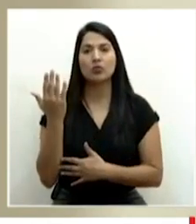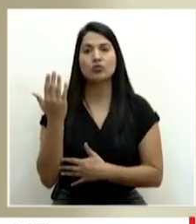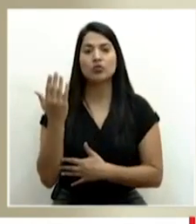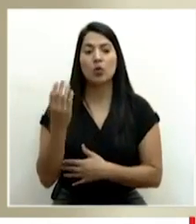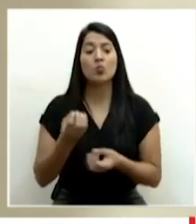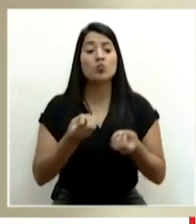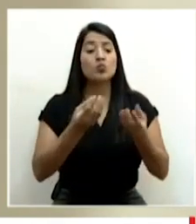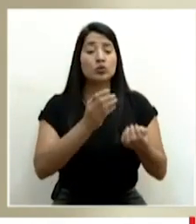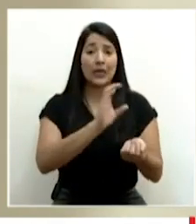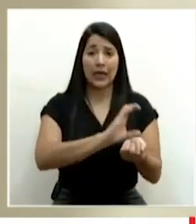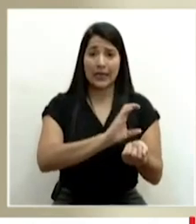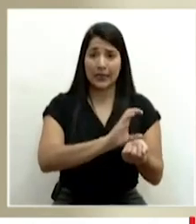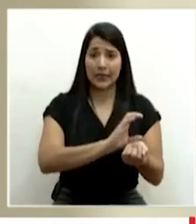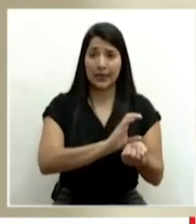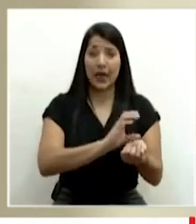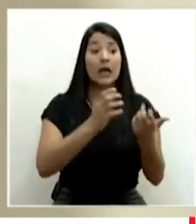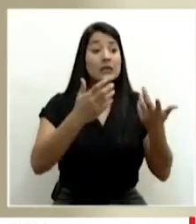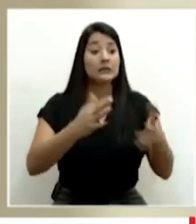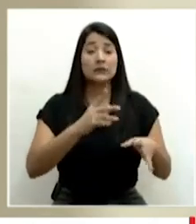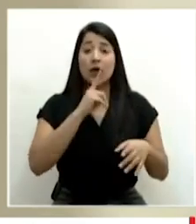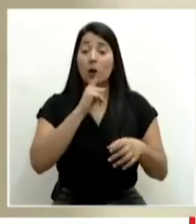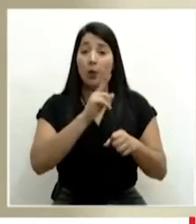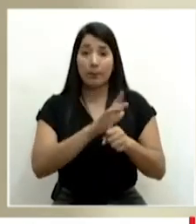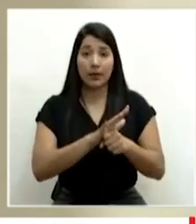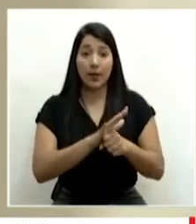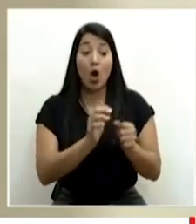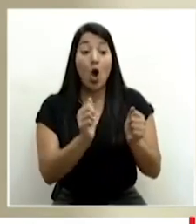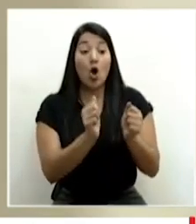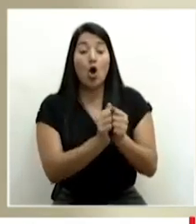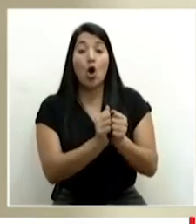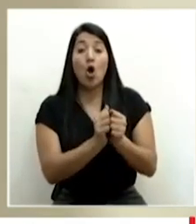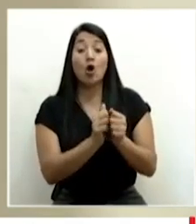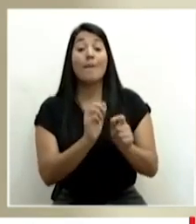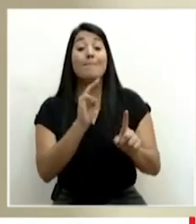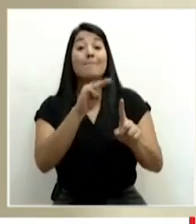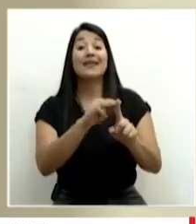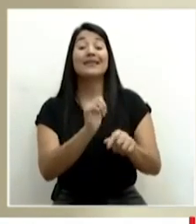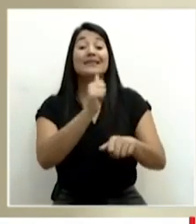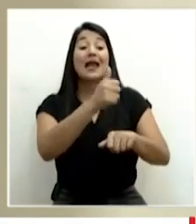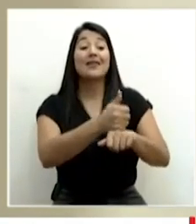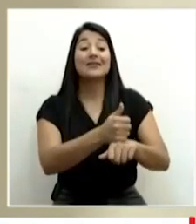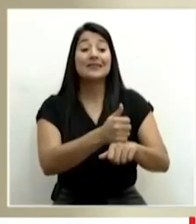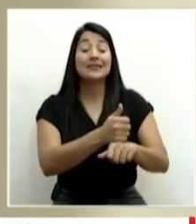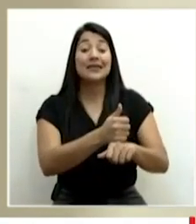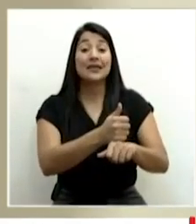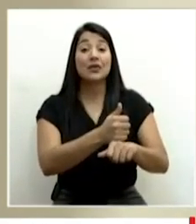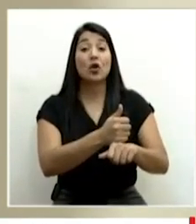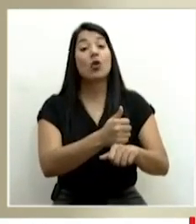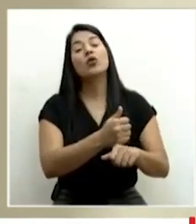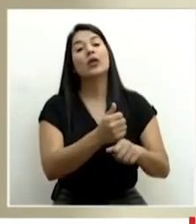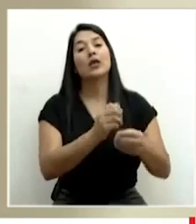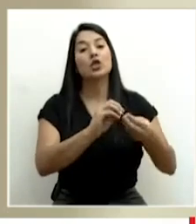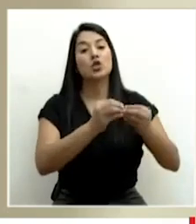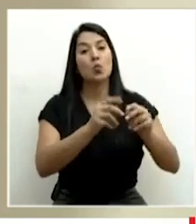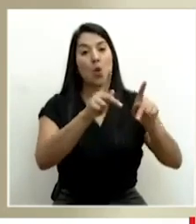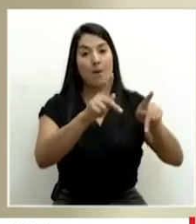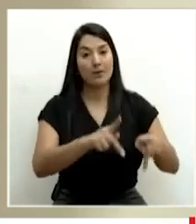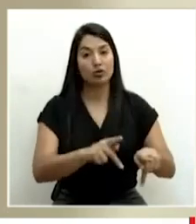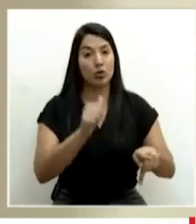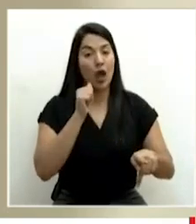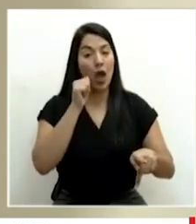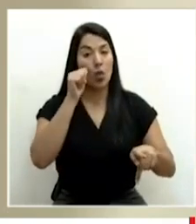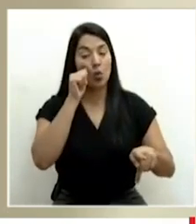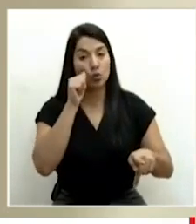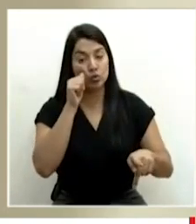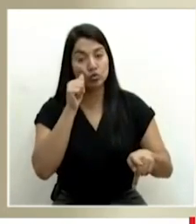áreas de salud ya han cumplido con la meta de la vacunación de los adultos que tienen factores